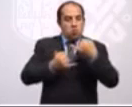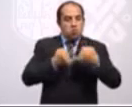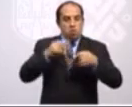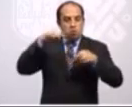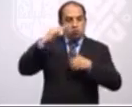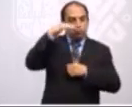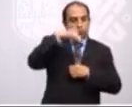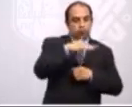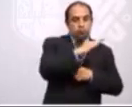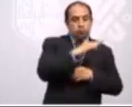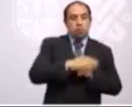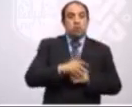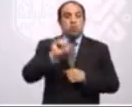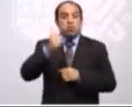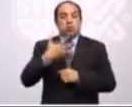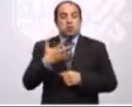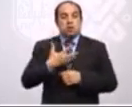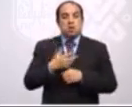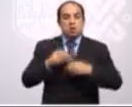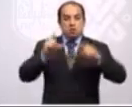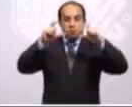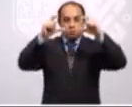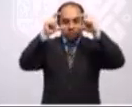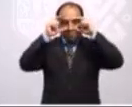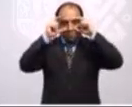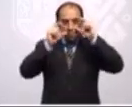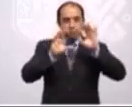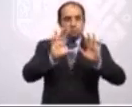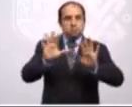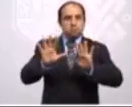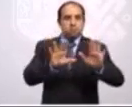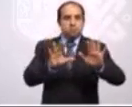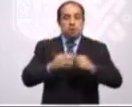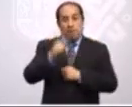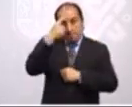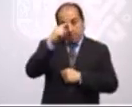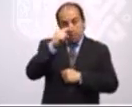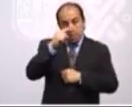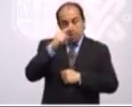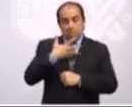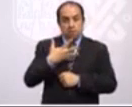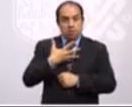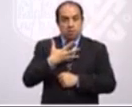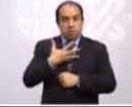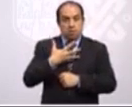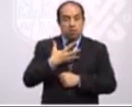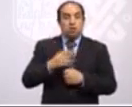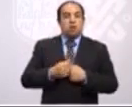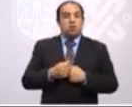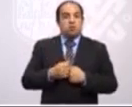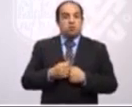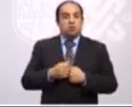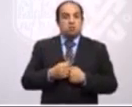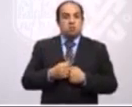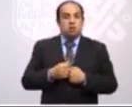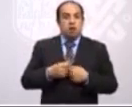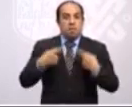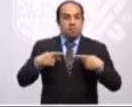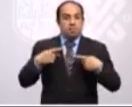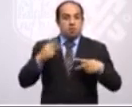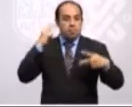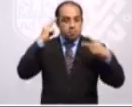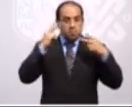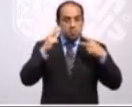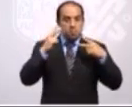con realidad virtual para poder llevar al visitante a tiempos